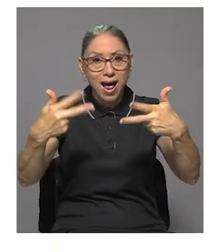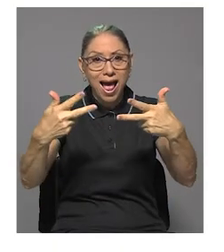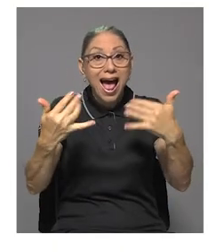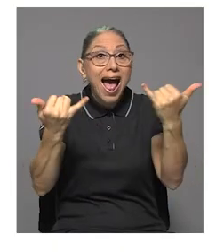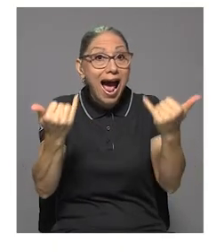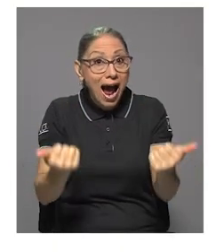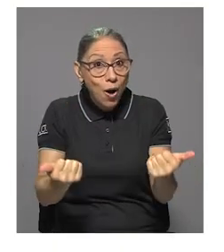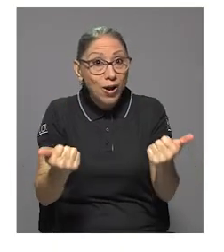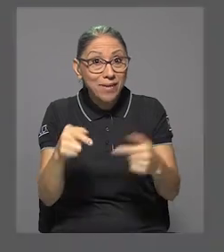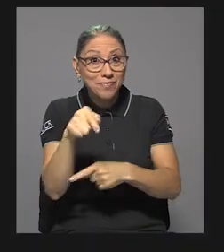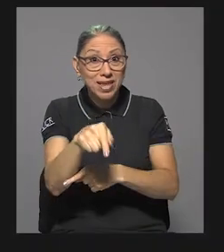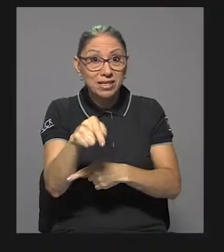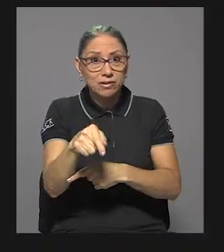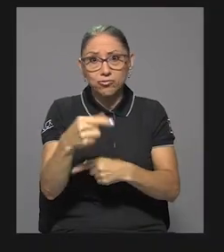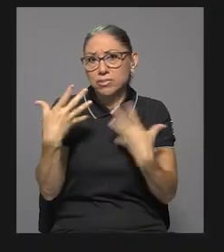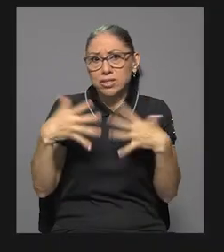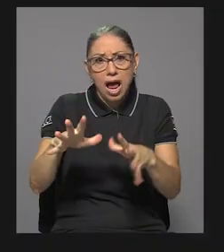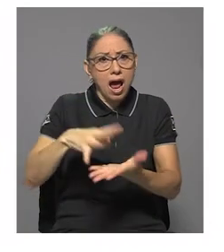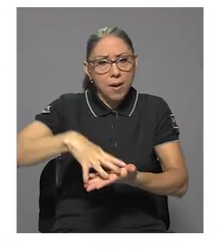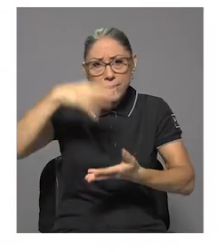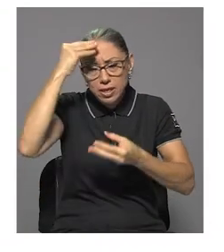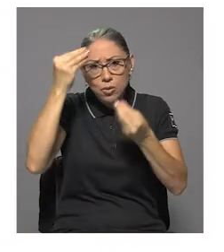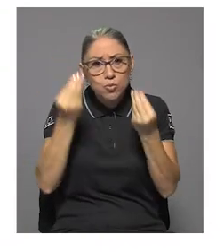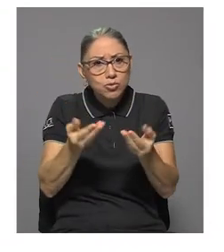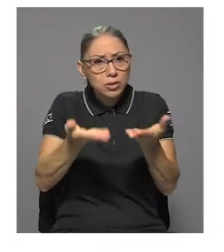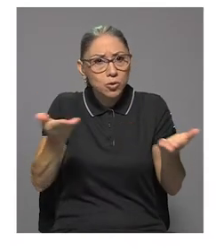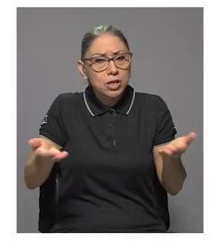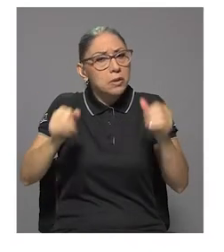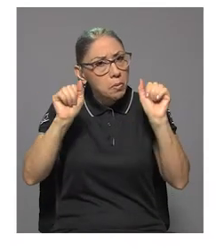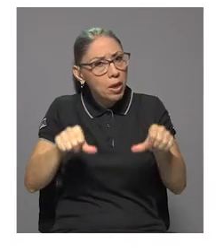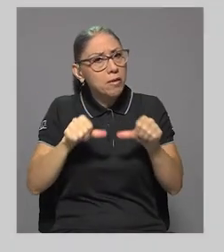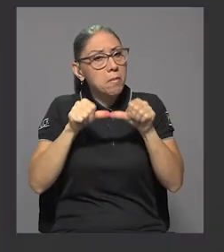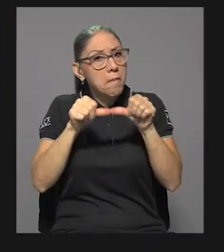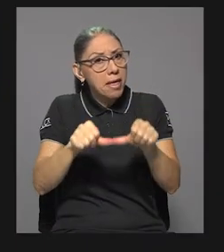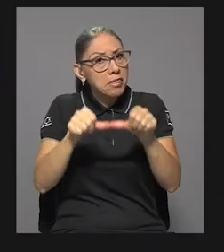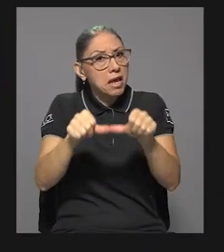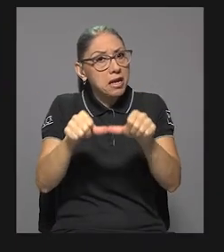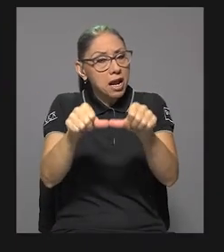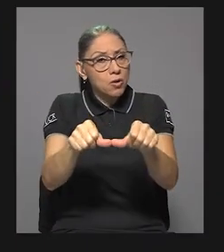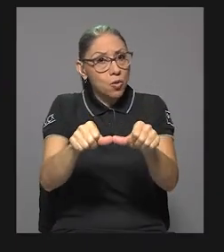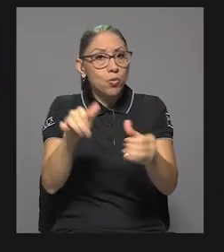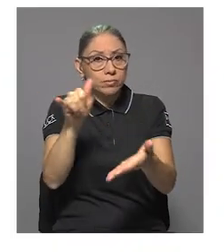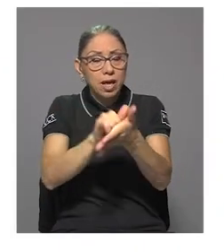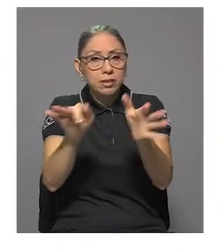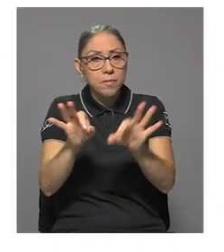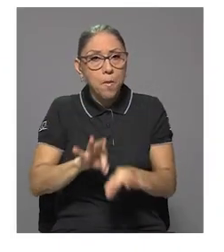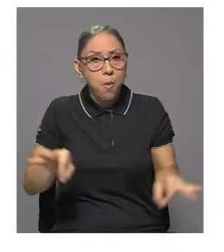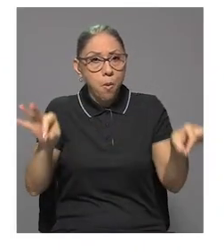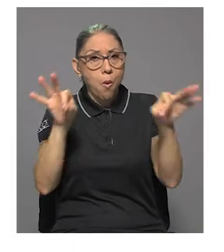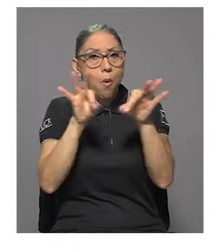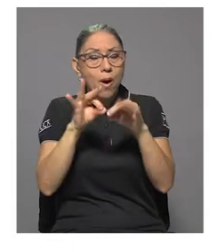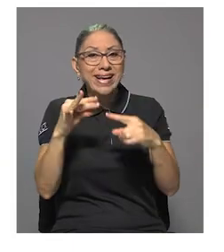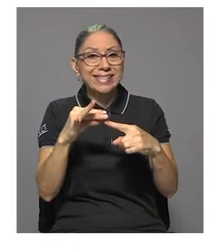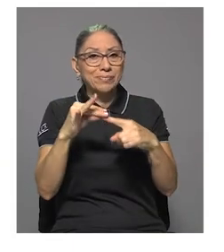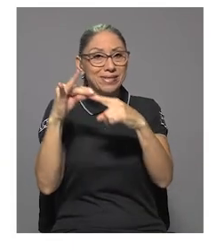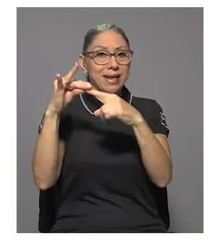modalidad, con todo lo que se ha aprendido y todo esto, mantenerlo sería como importante, sobre todo porque va quedando como un